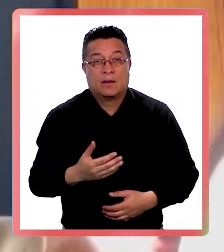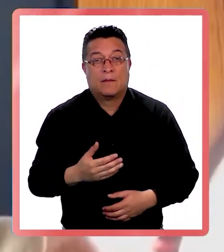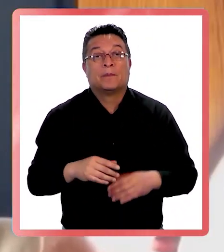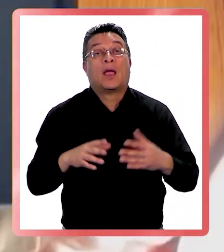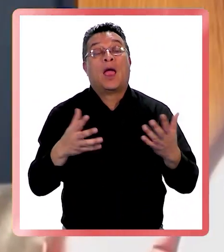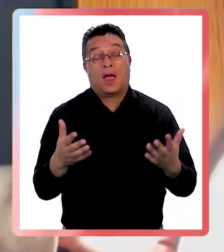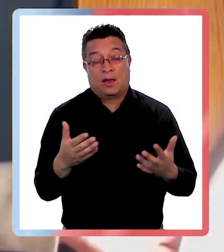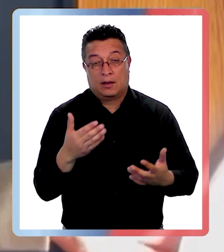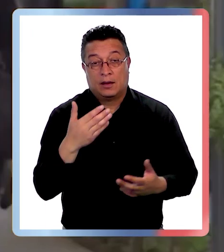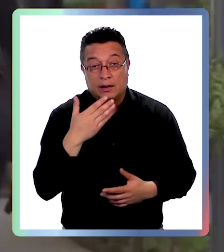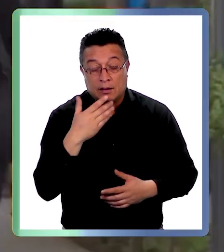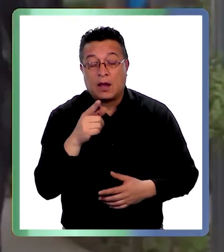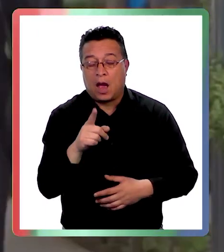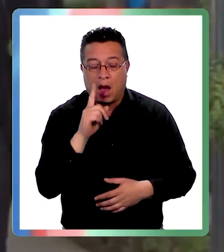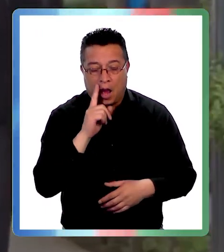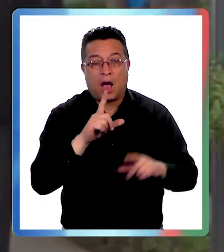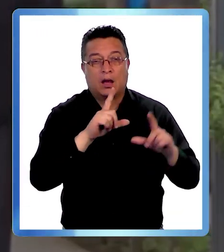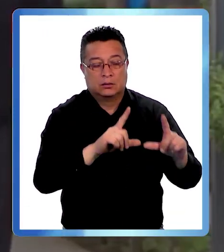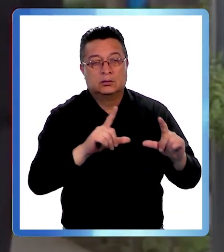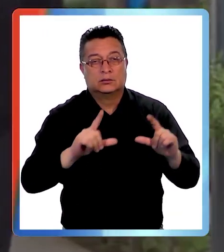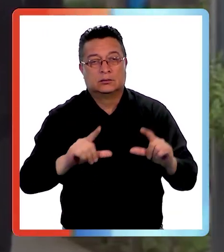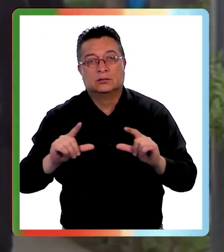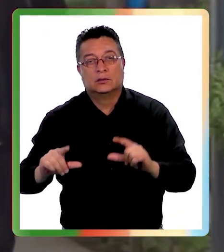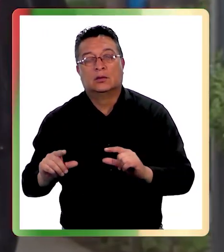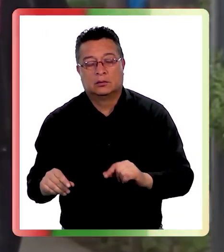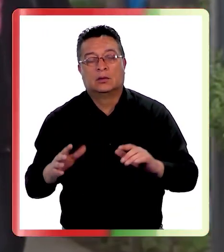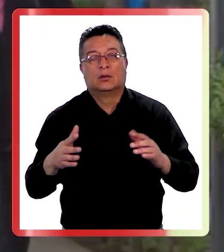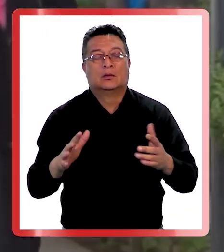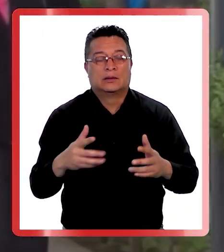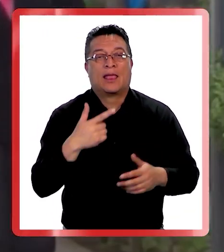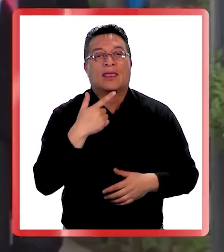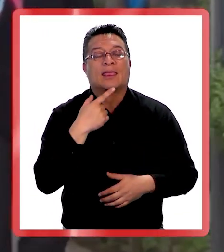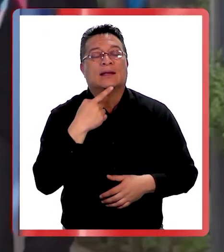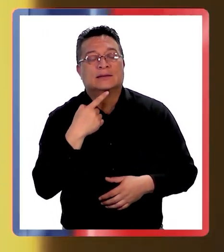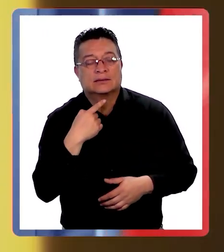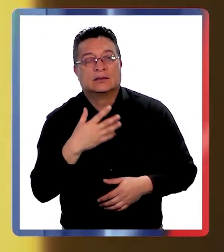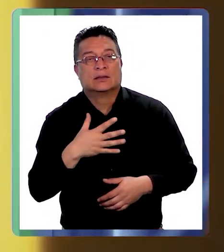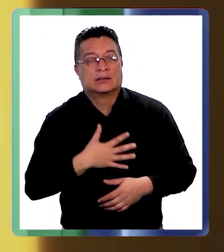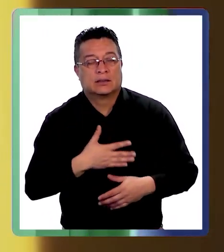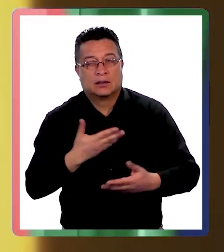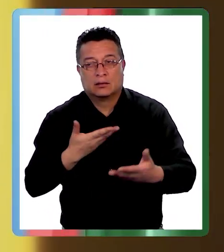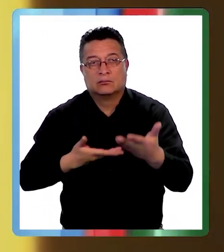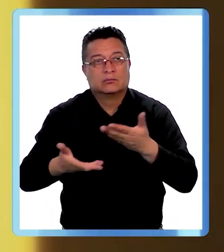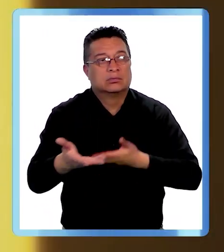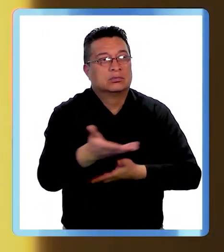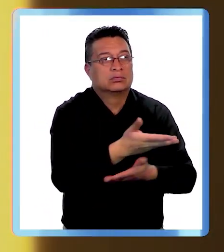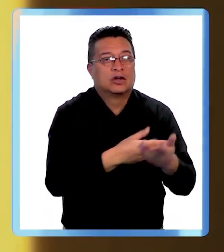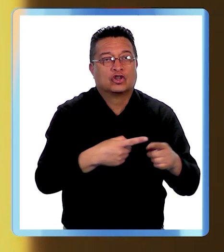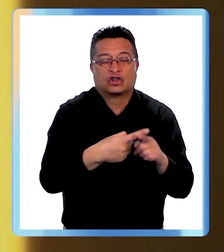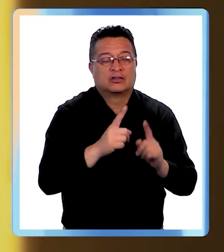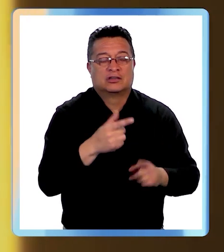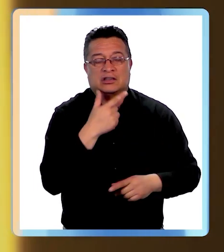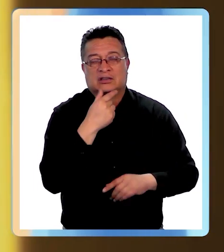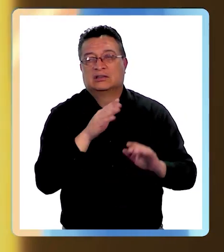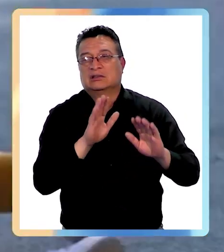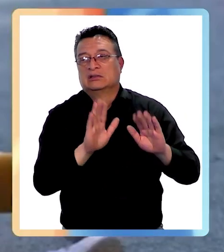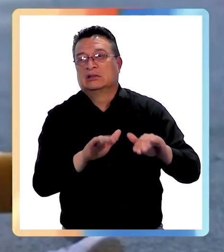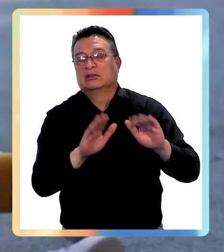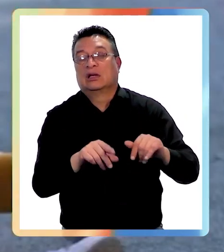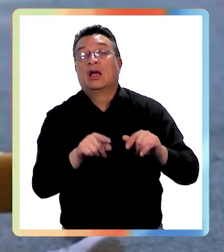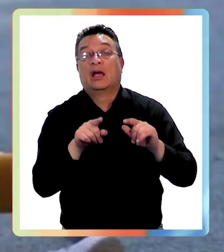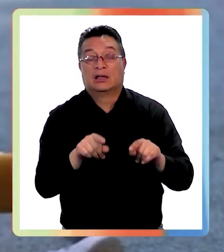Cierto que hay una disminución del deseo de mantener interacciones sociales y eso uno podría